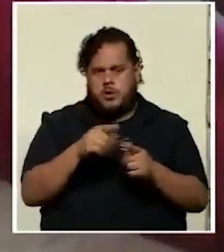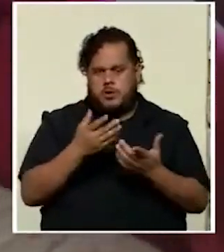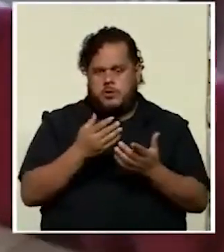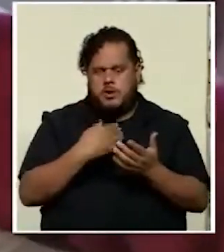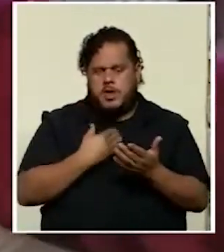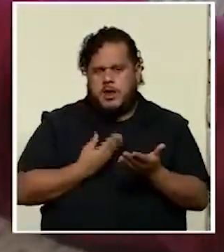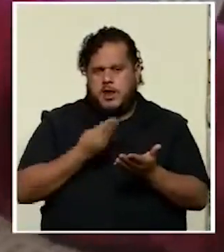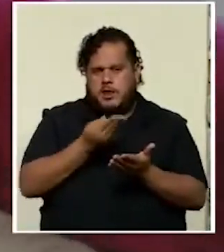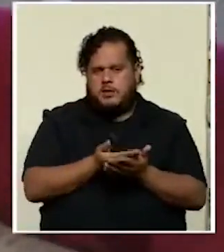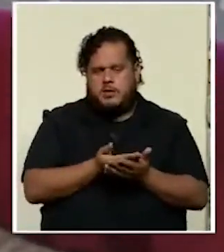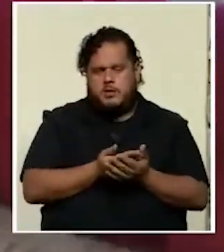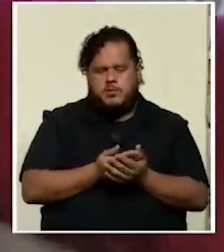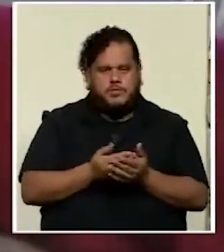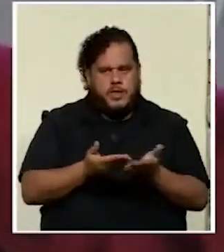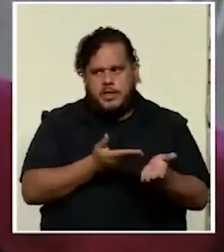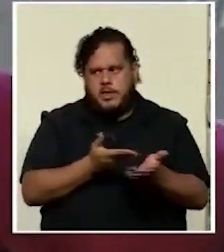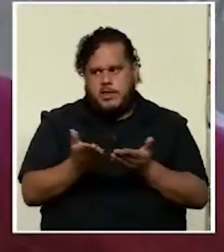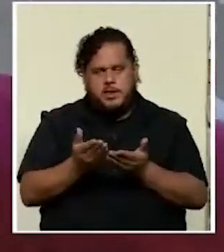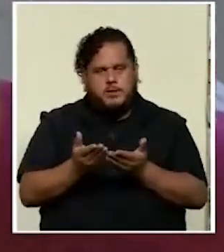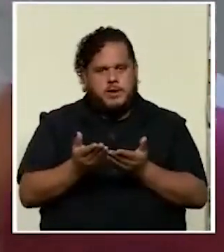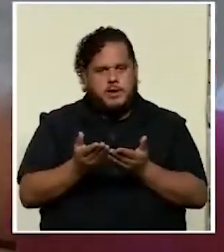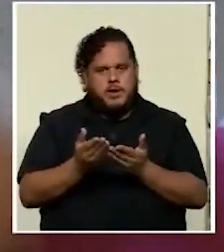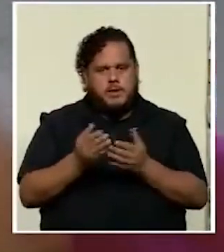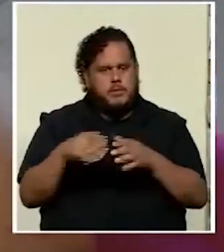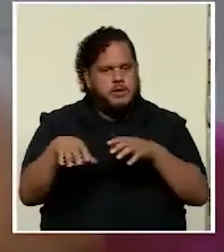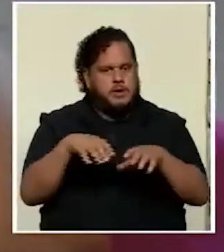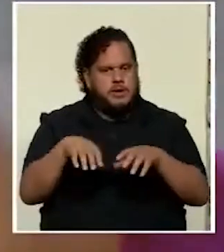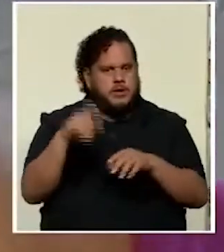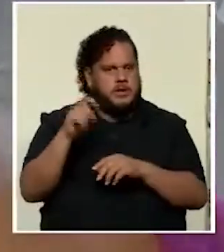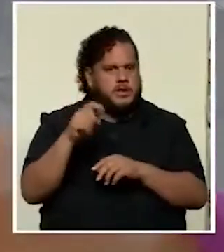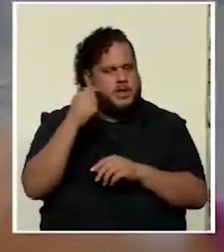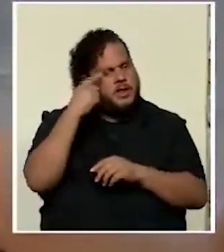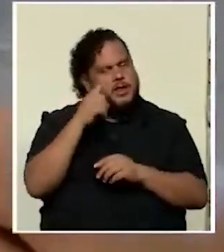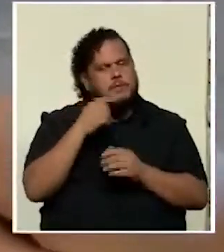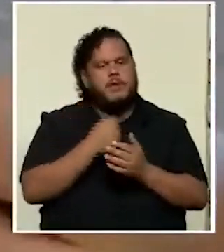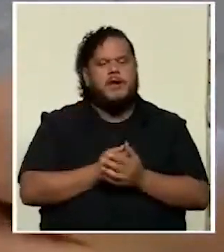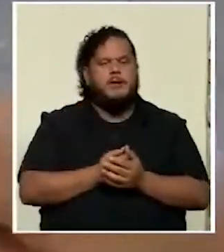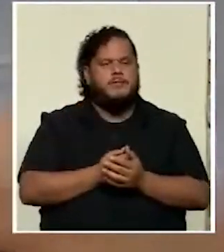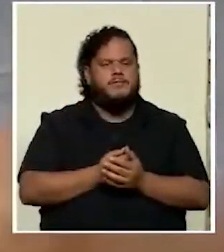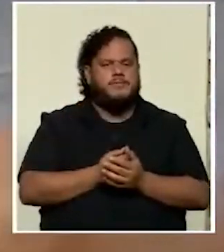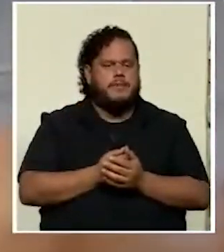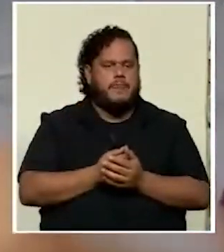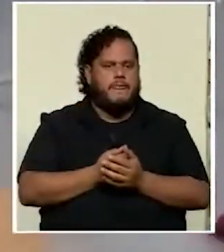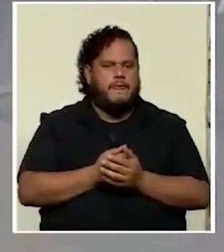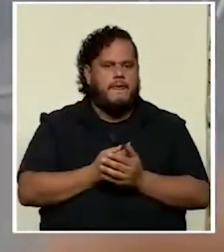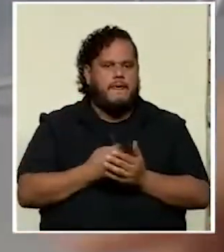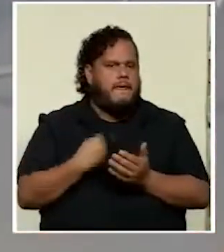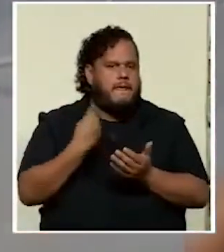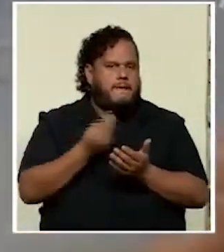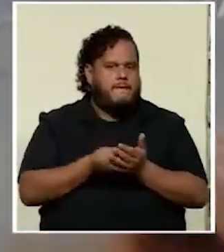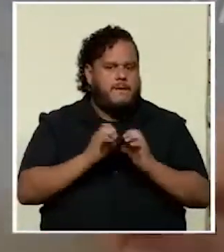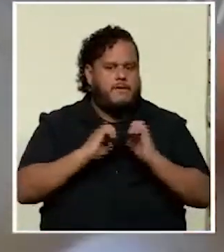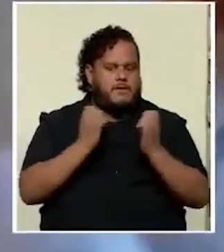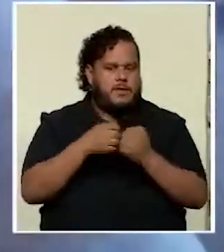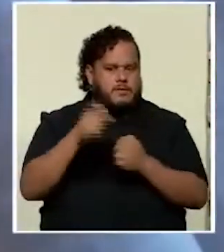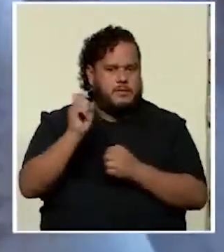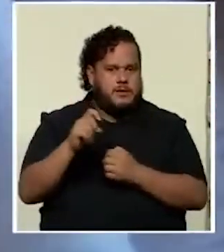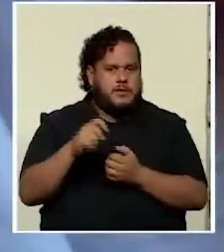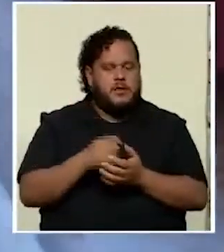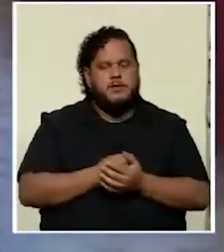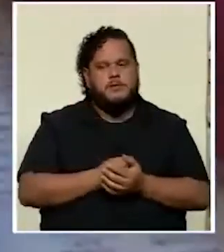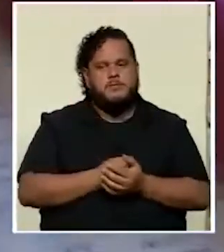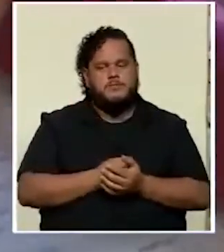dotación llevar a cabo las acciones necesarias para dotar de los equipos necesarios